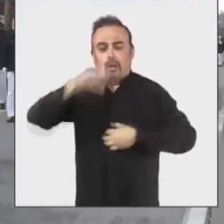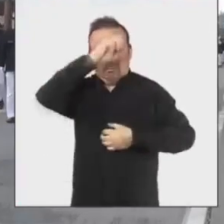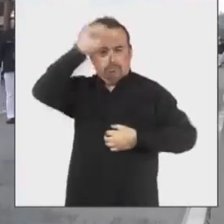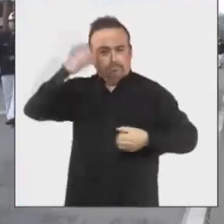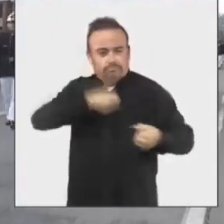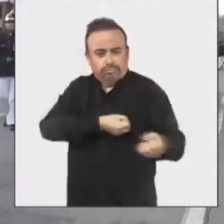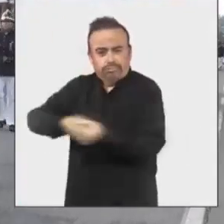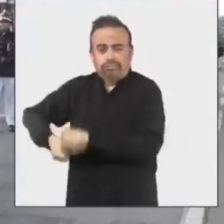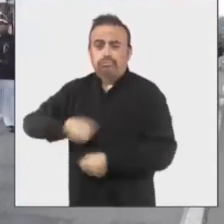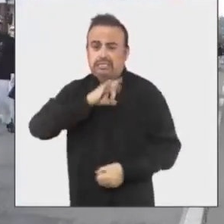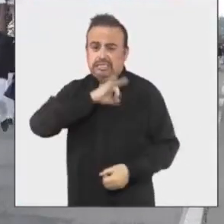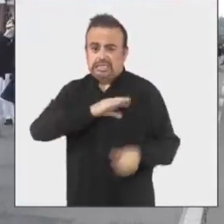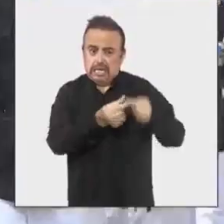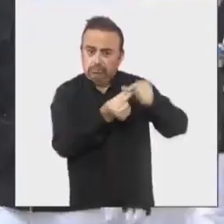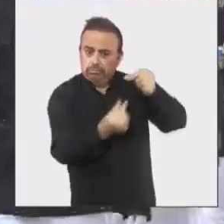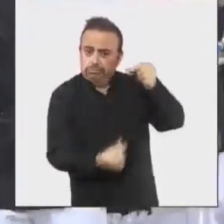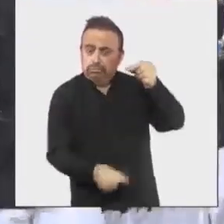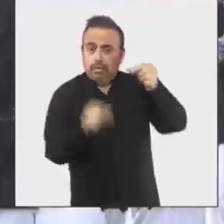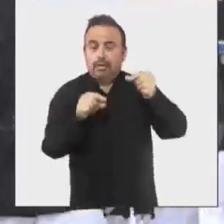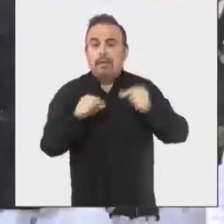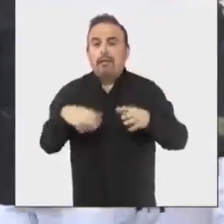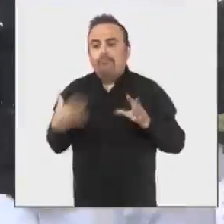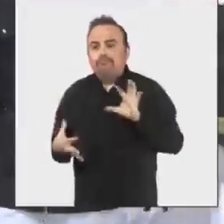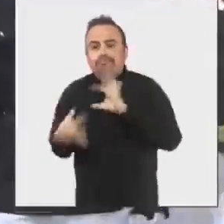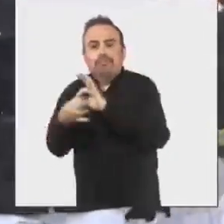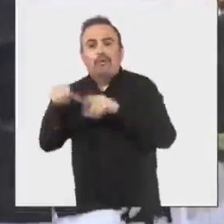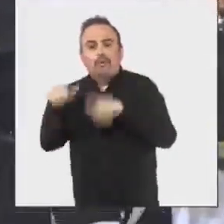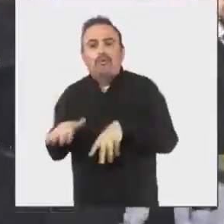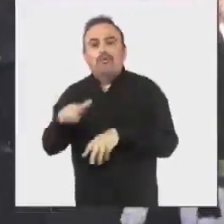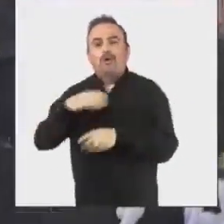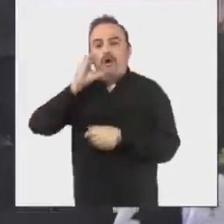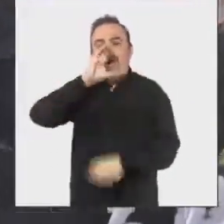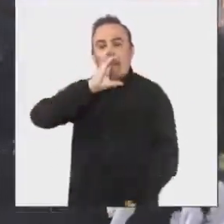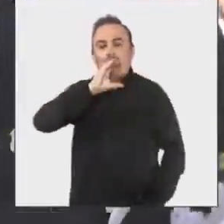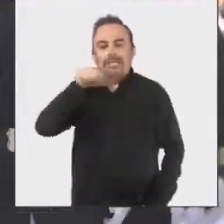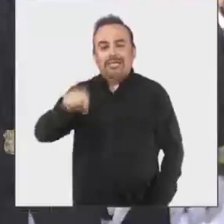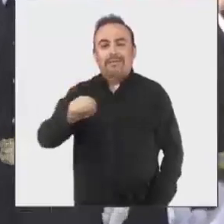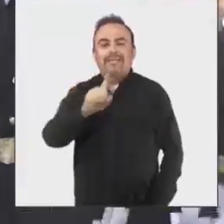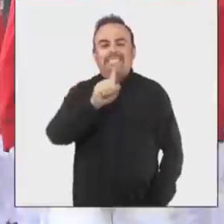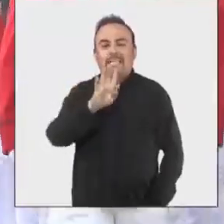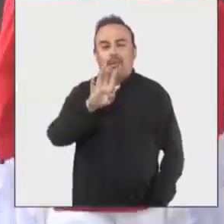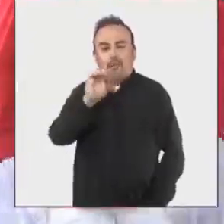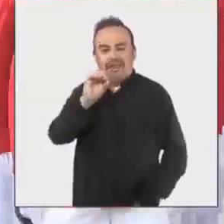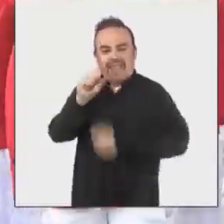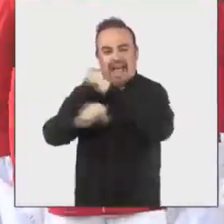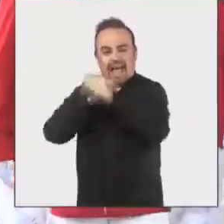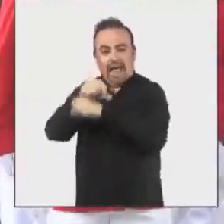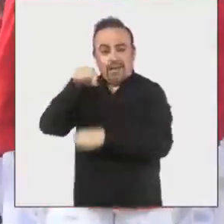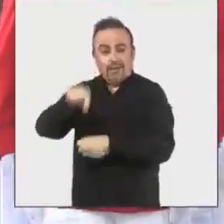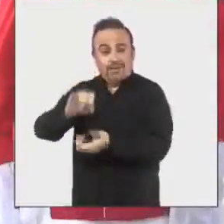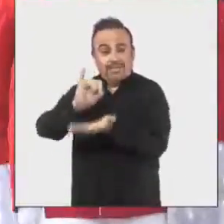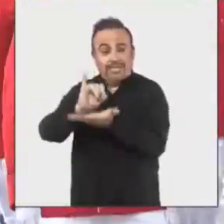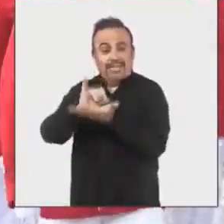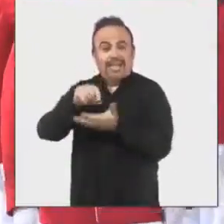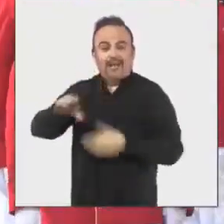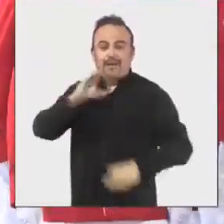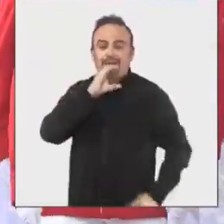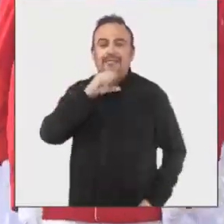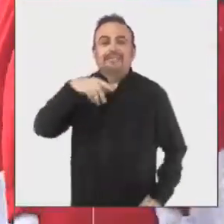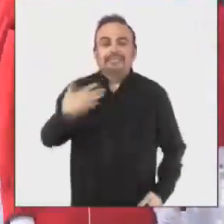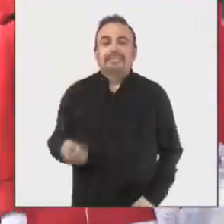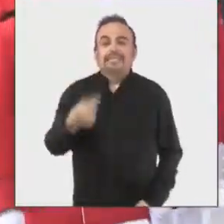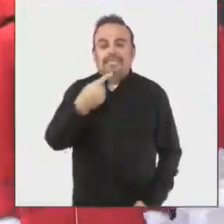Bomberos de Chile, que también coincidió con los 140 años a nivel comunal de esta institución, que cuenta con 750